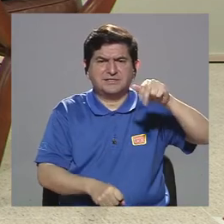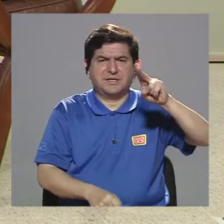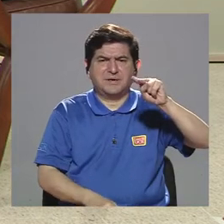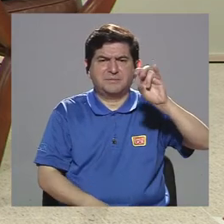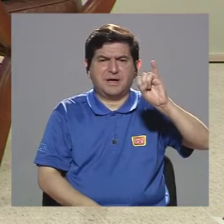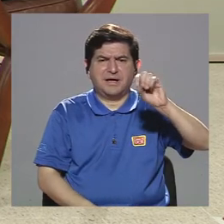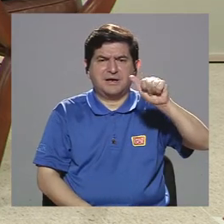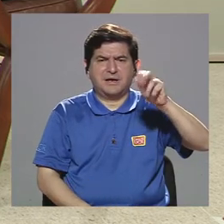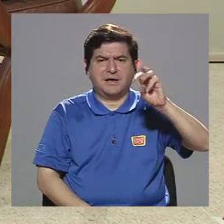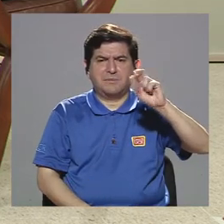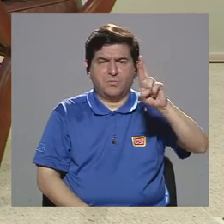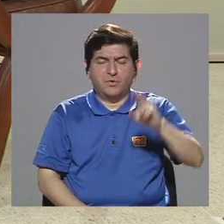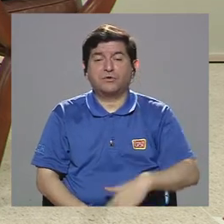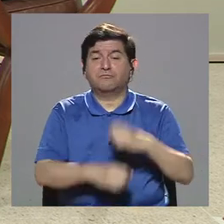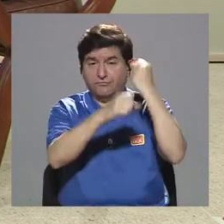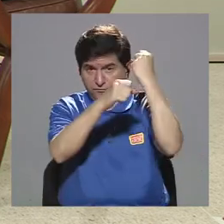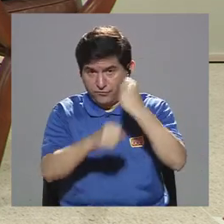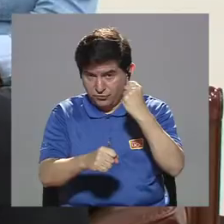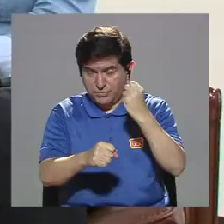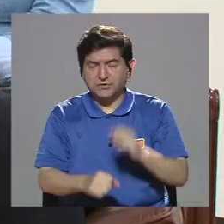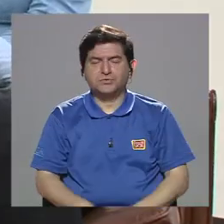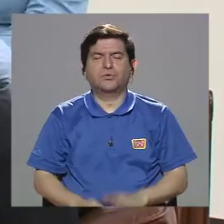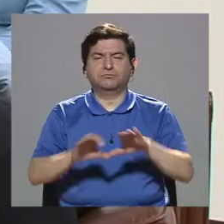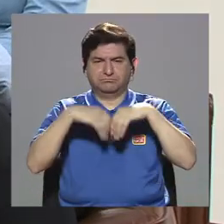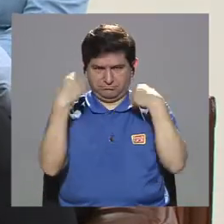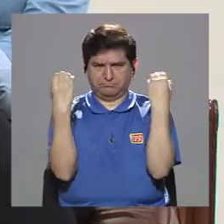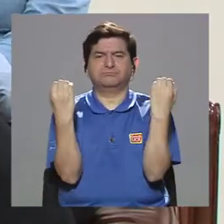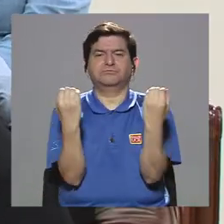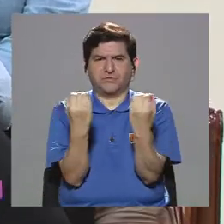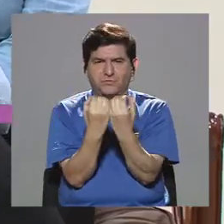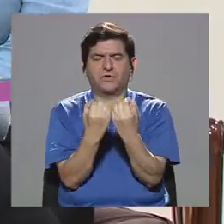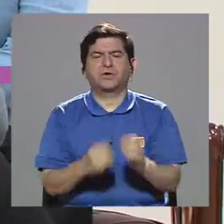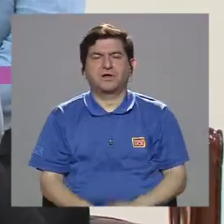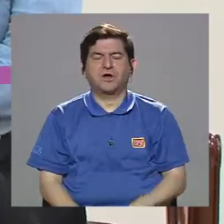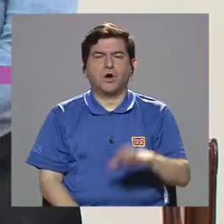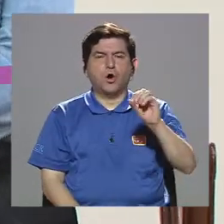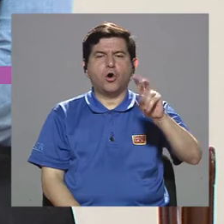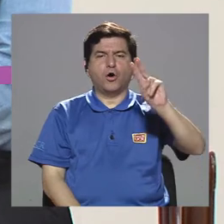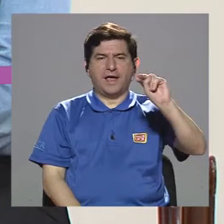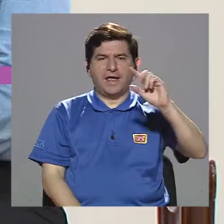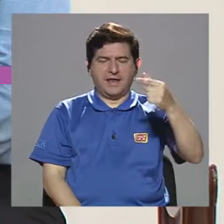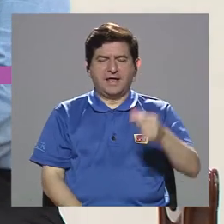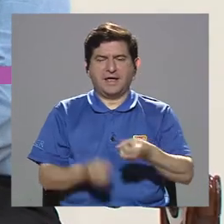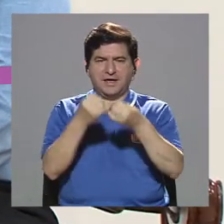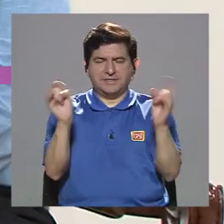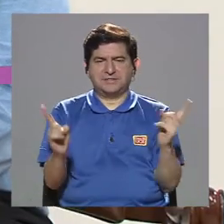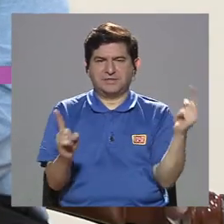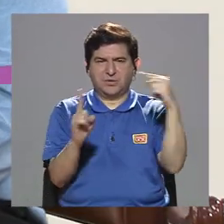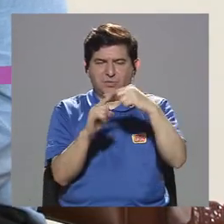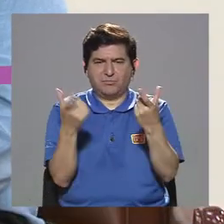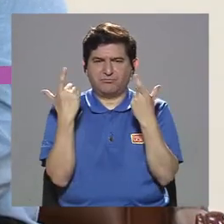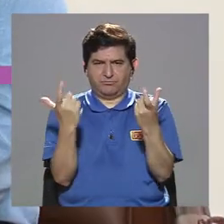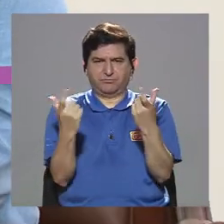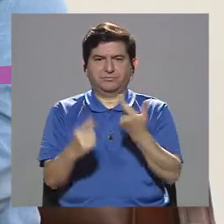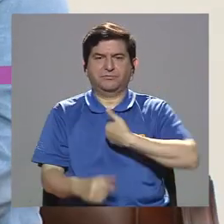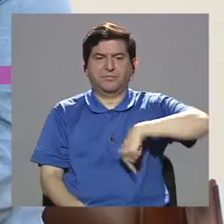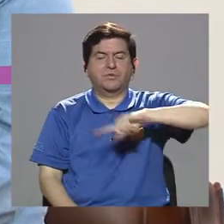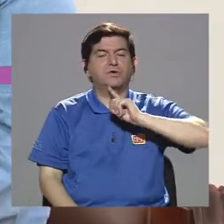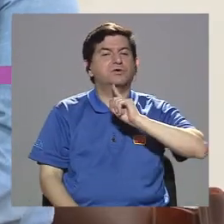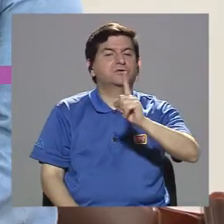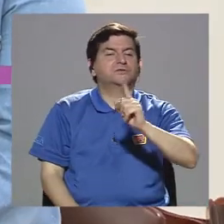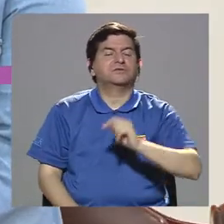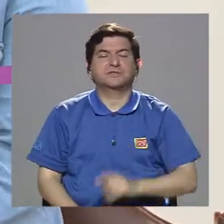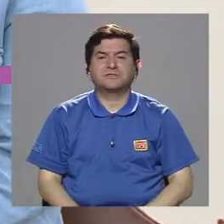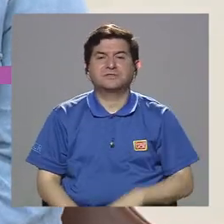Bueno, la Fundación Pan y Amor es una organización, una ONG sin fines de lucro, nosotros decimos que nuestro